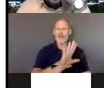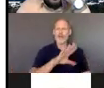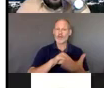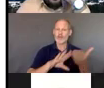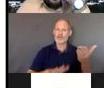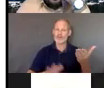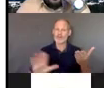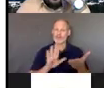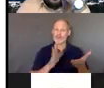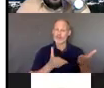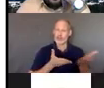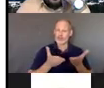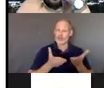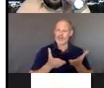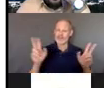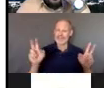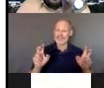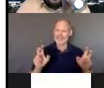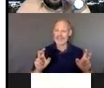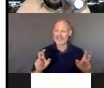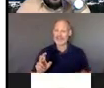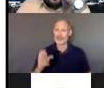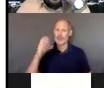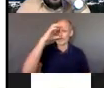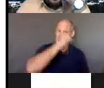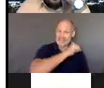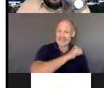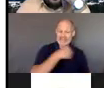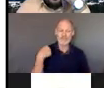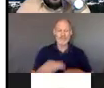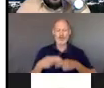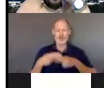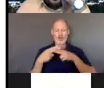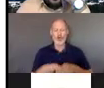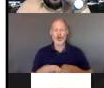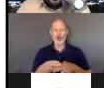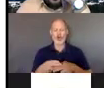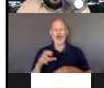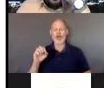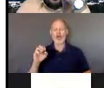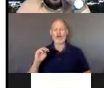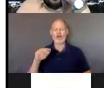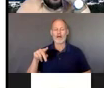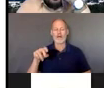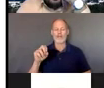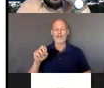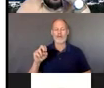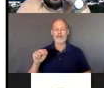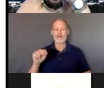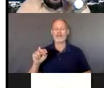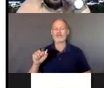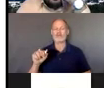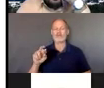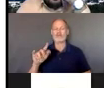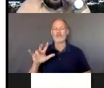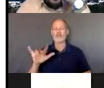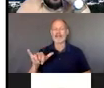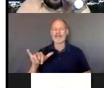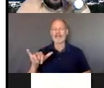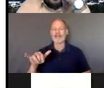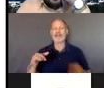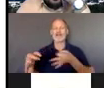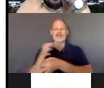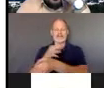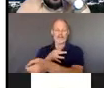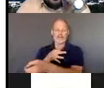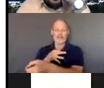educación y lo que el Estado estaba diciendo en la primavera cuando las escuelas empezaron es que la educación